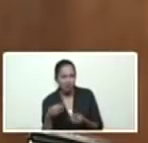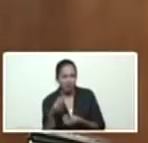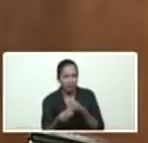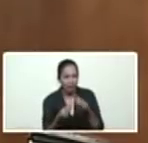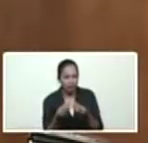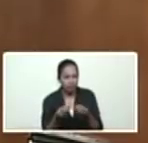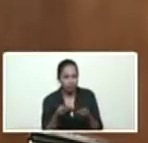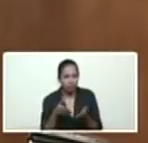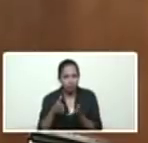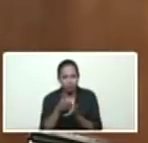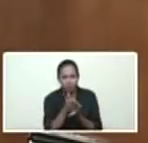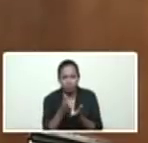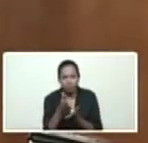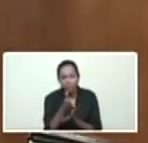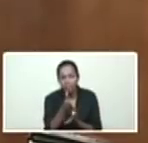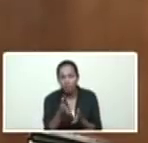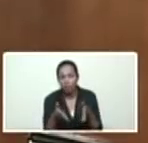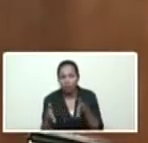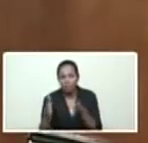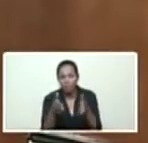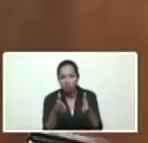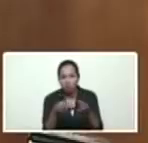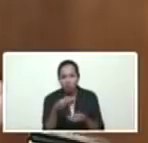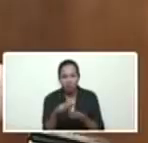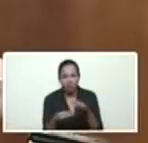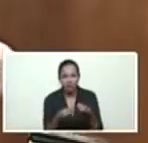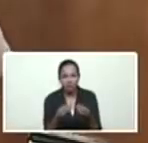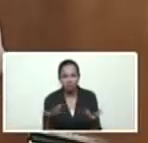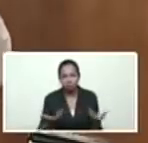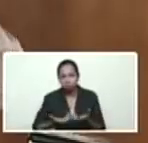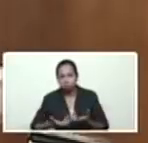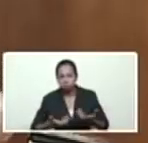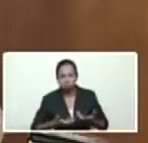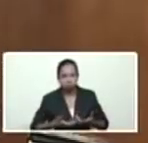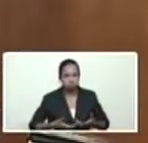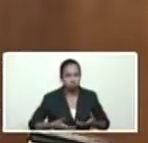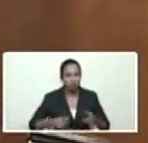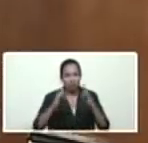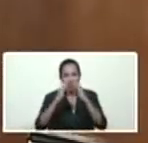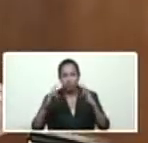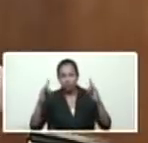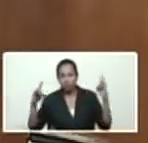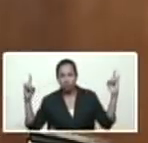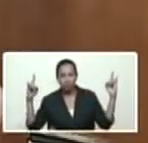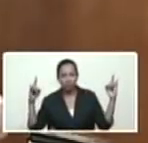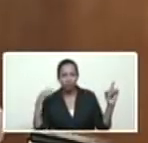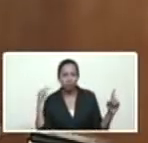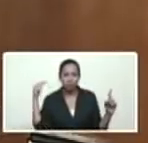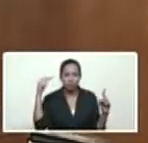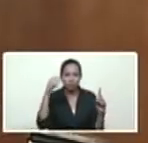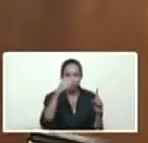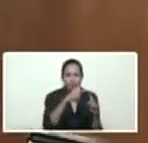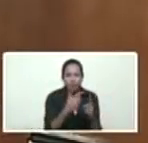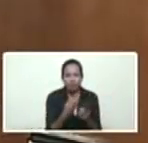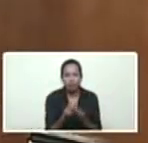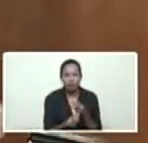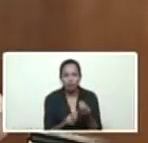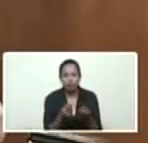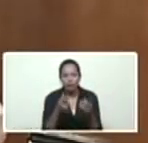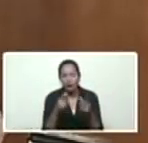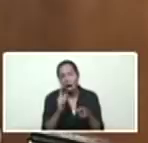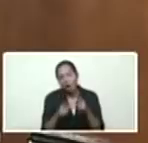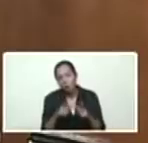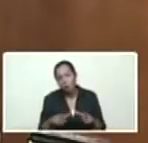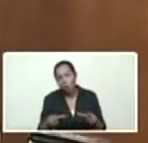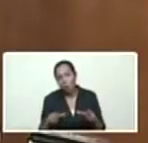caminos que rodeen de incendios torres gigantescas de transmisión estaciones subestaciones ataque